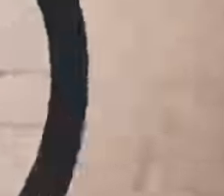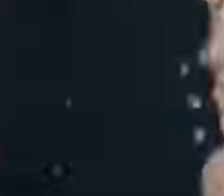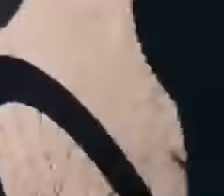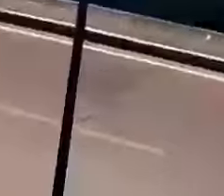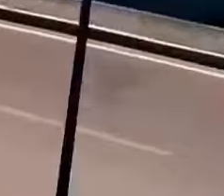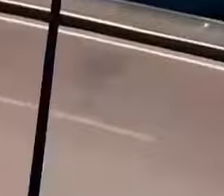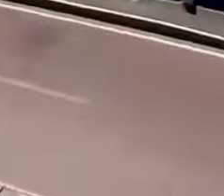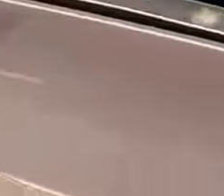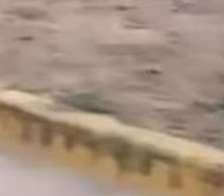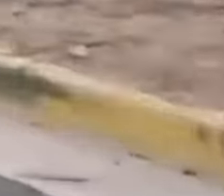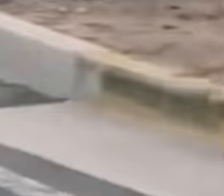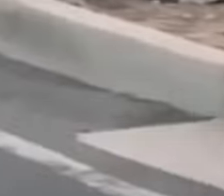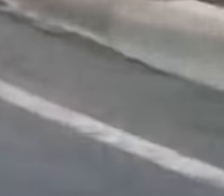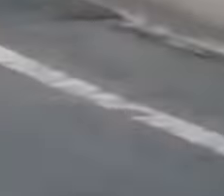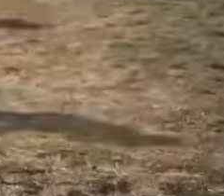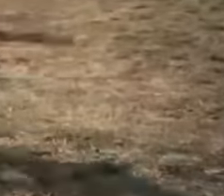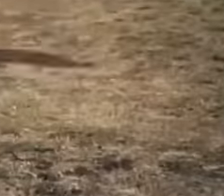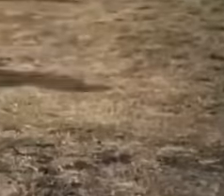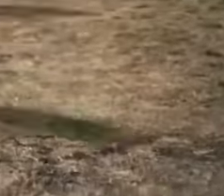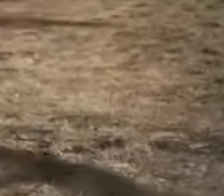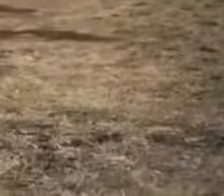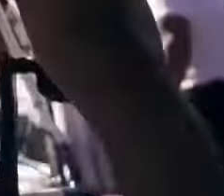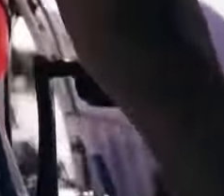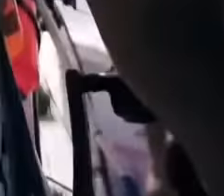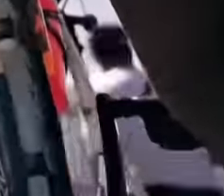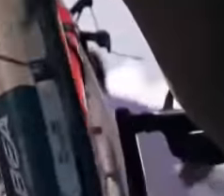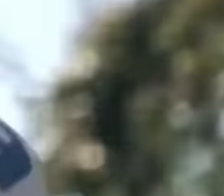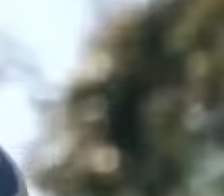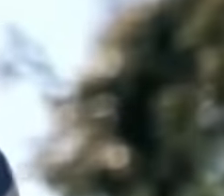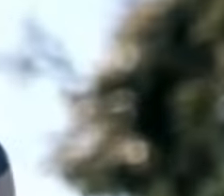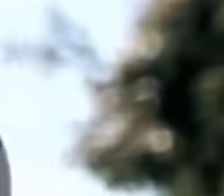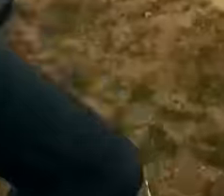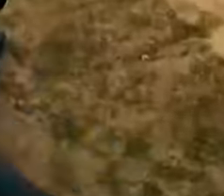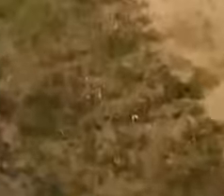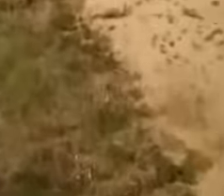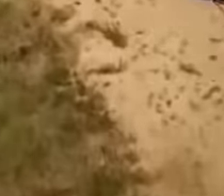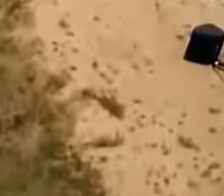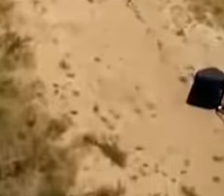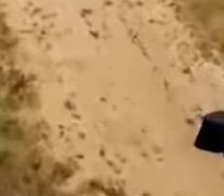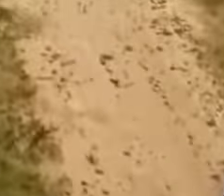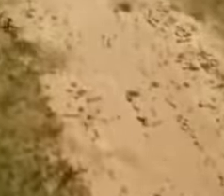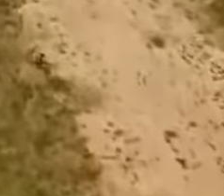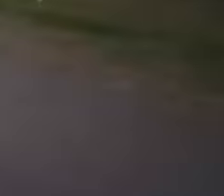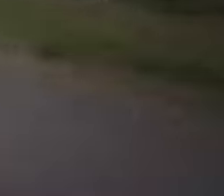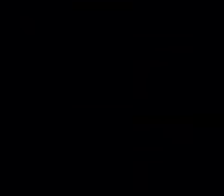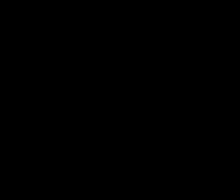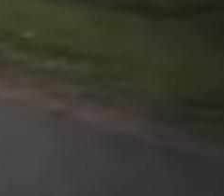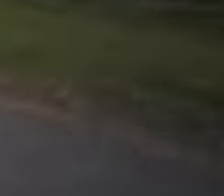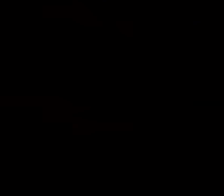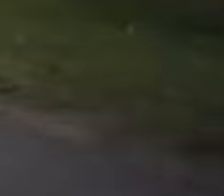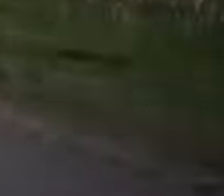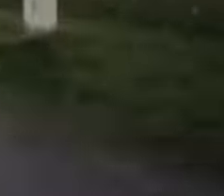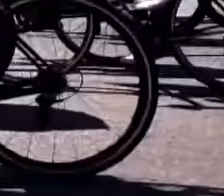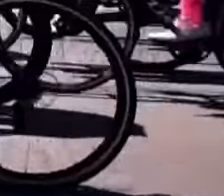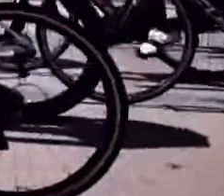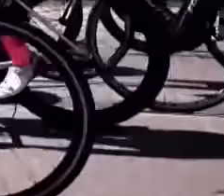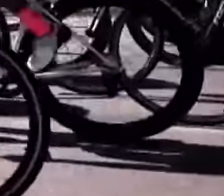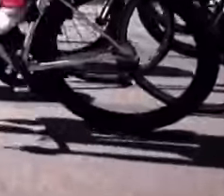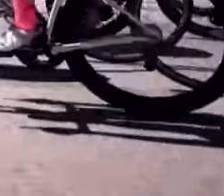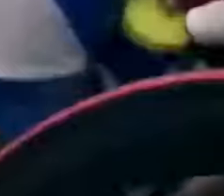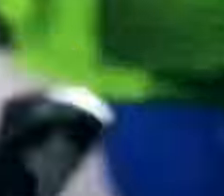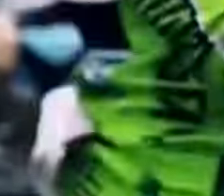Ciclismo nacional e internacional. Élite, damas, juveniles. Y mucha, mucha ruta.